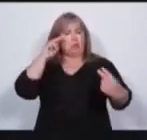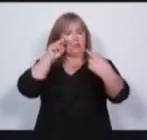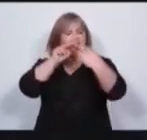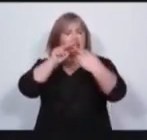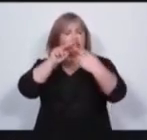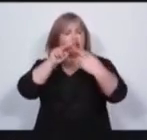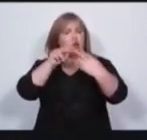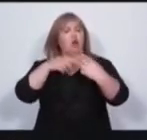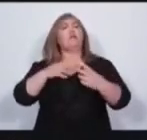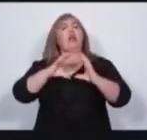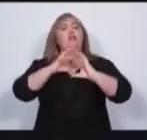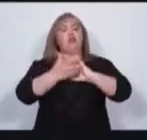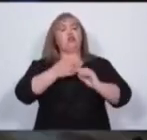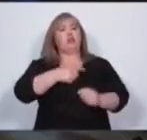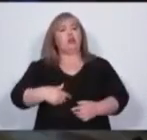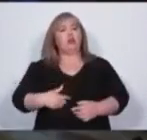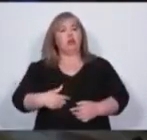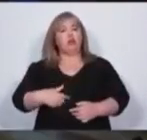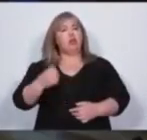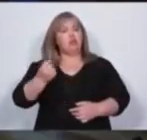hay que tener autoridad moral.